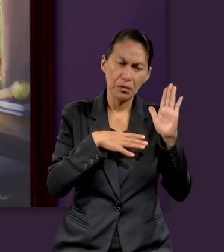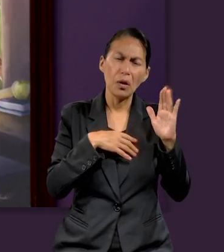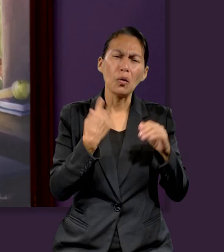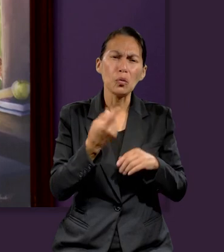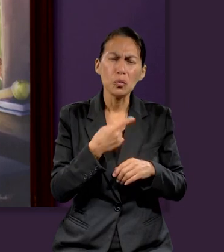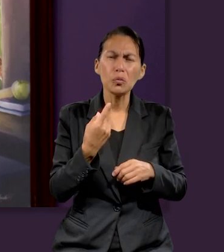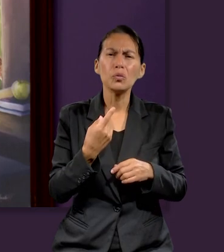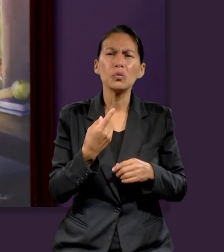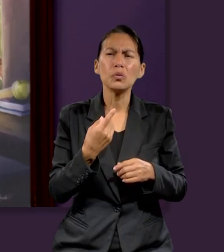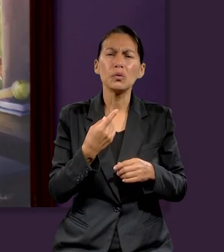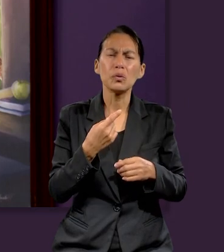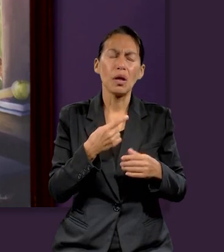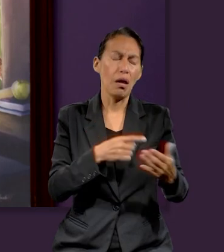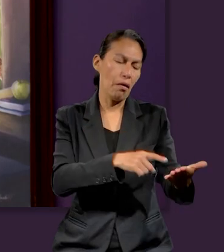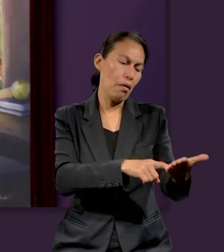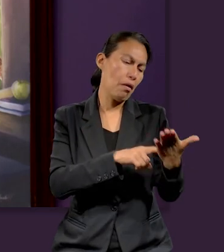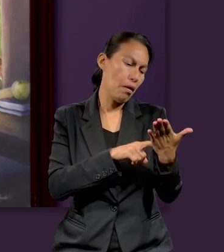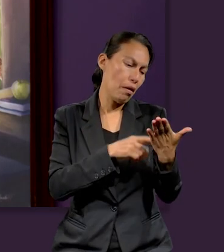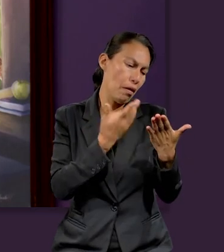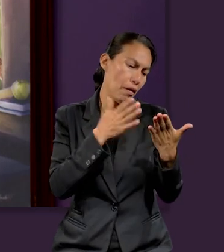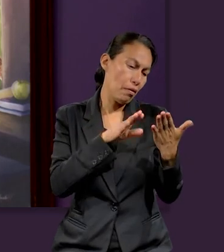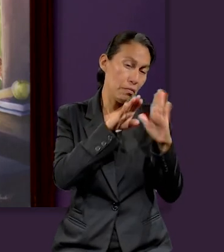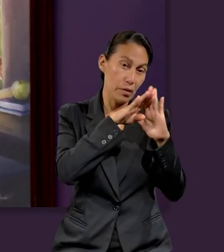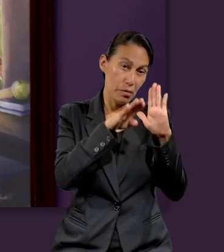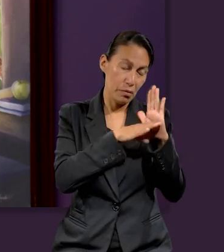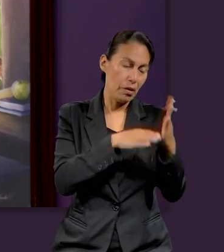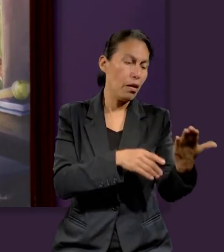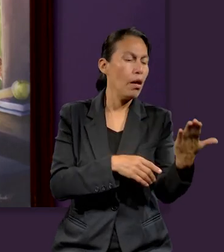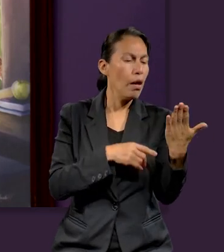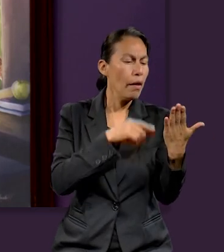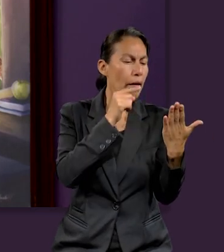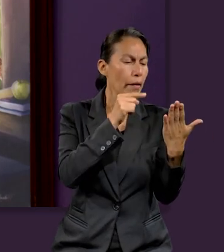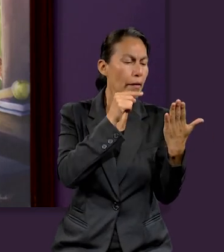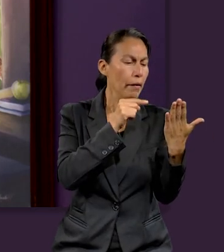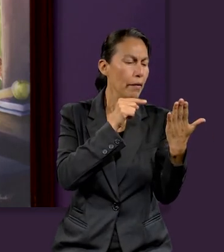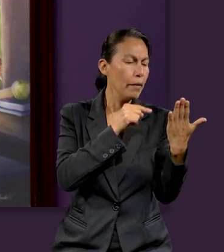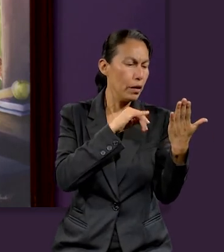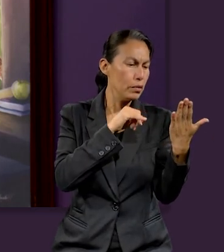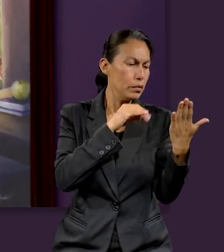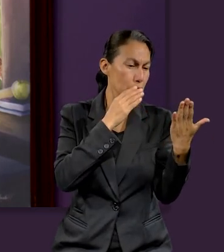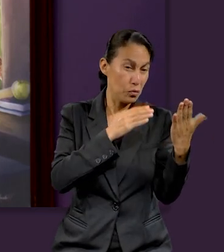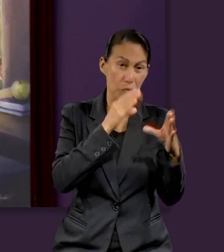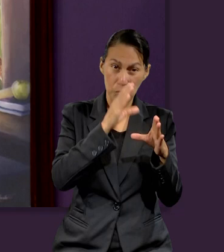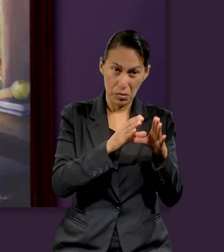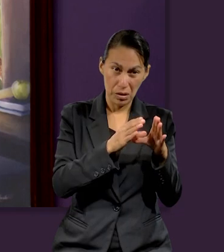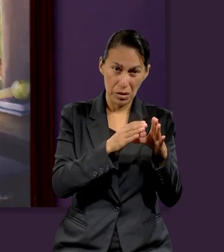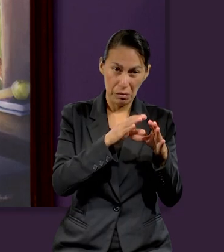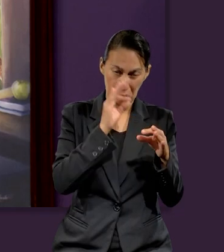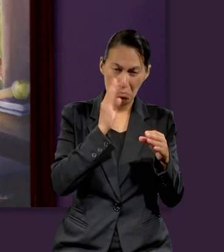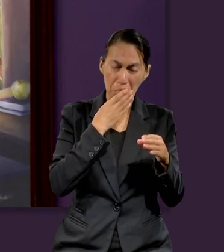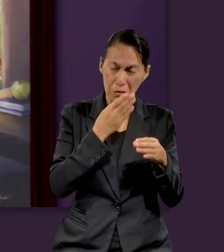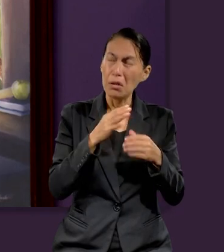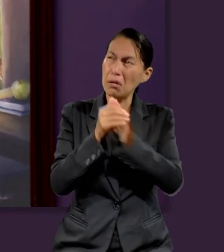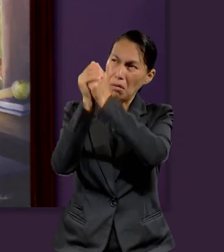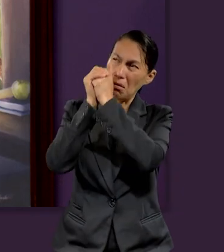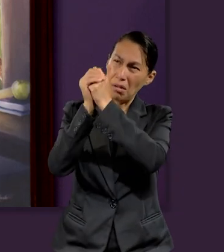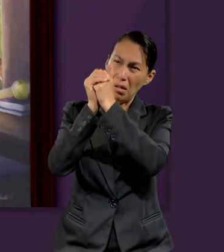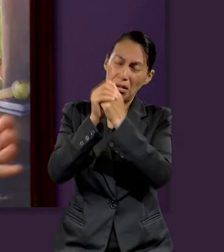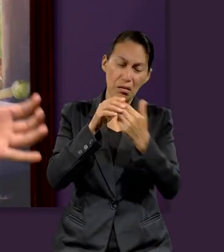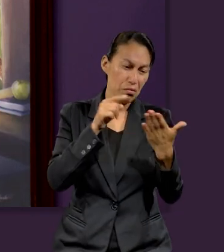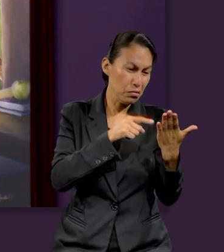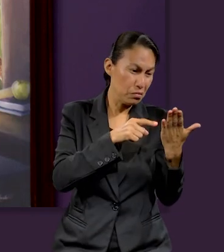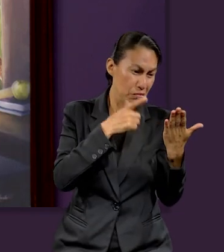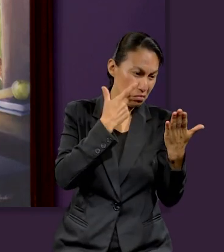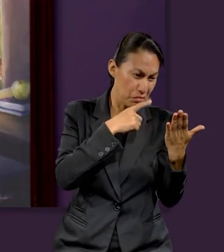en el caso de los 10 mandamientos, es en que nosotros podemos basarnos para ver si estamos verdaderamente adorando a Dios.